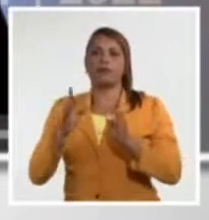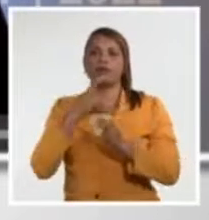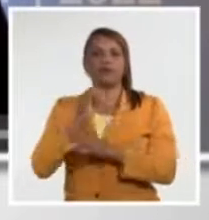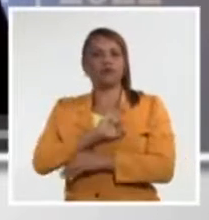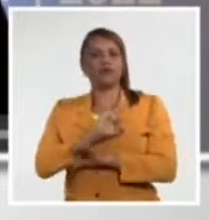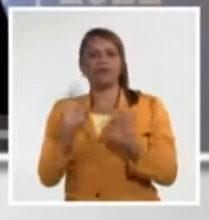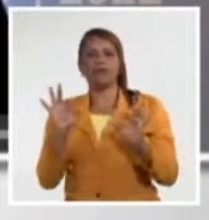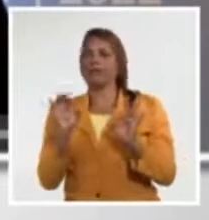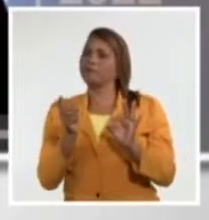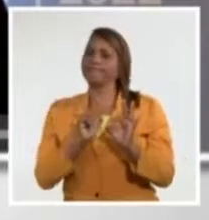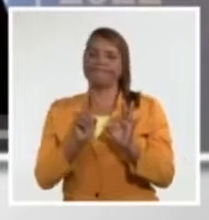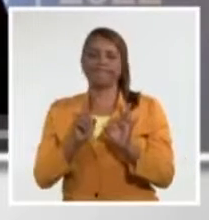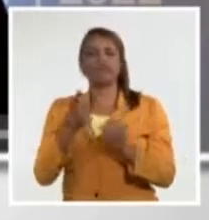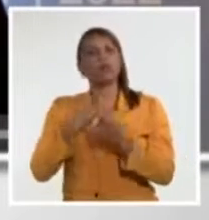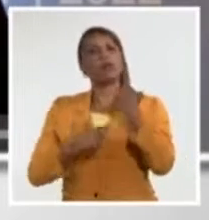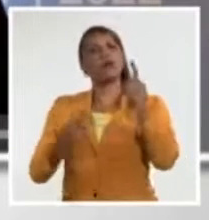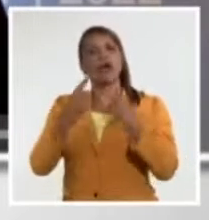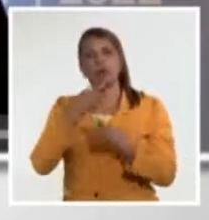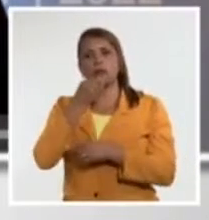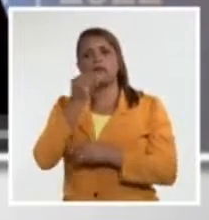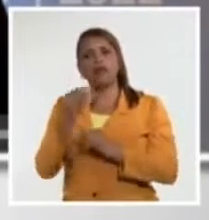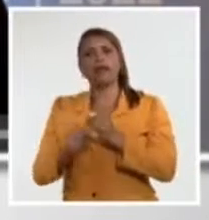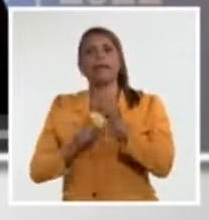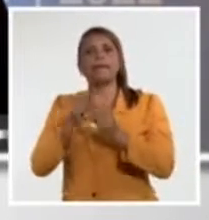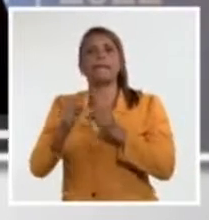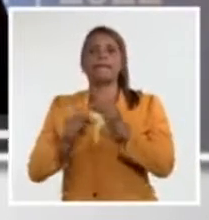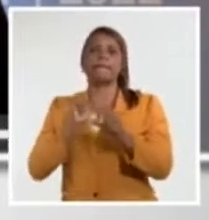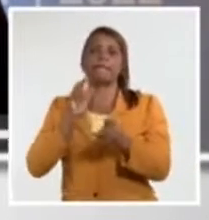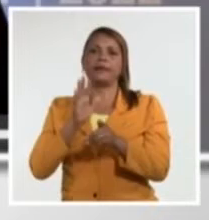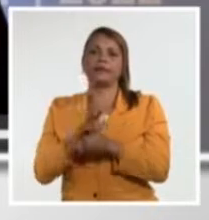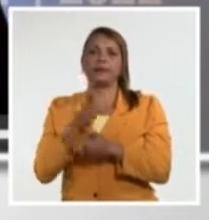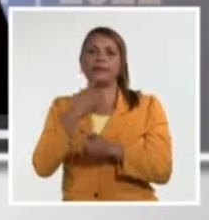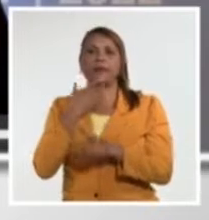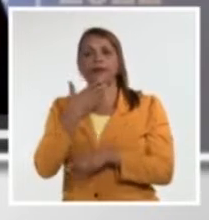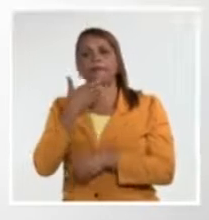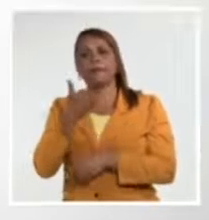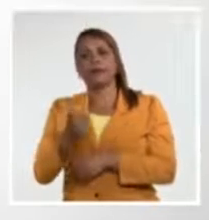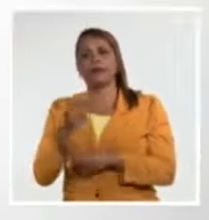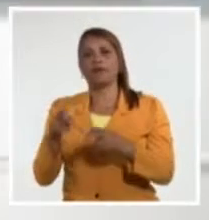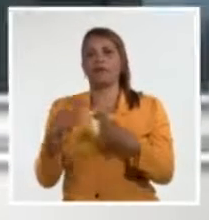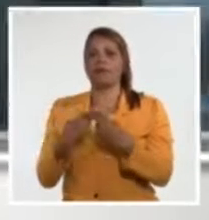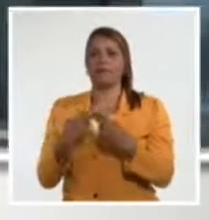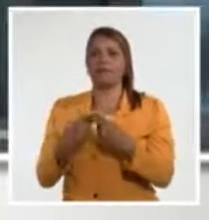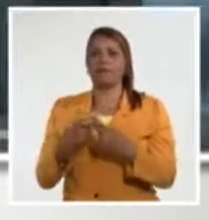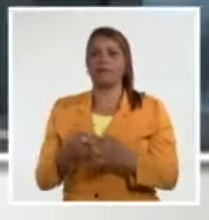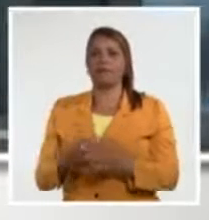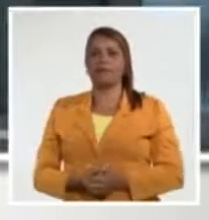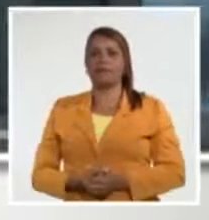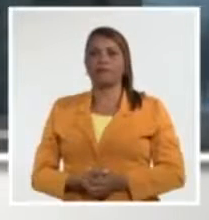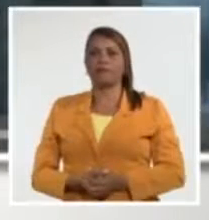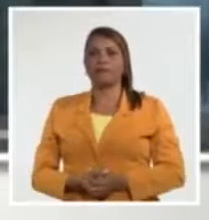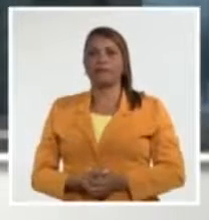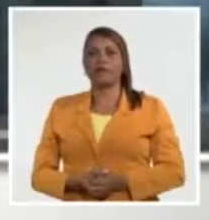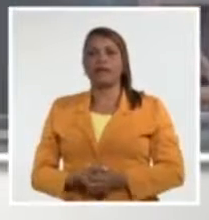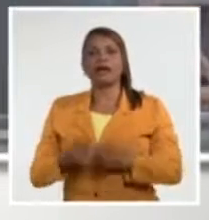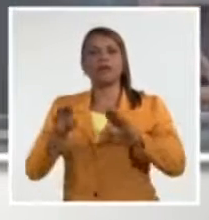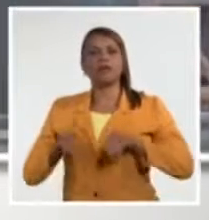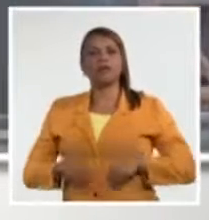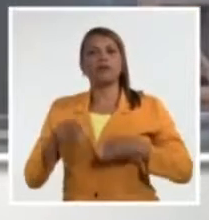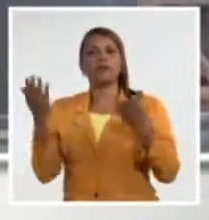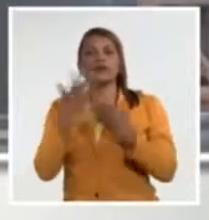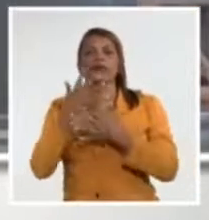suficiente, pero es una señal política muy necesaria para reconstruir la confianza rota. El fondo será asumido por los países